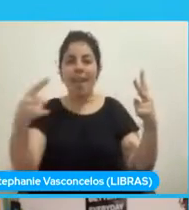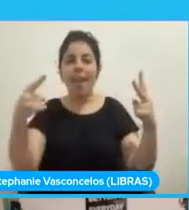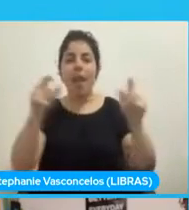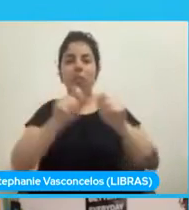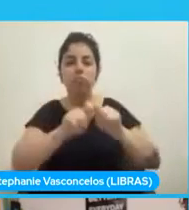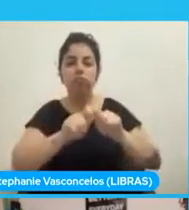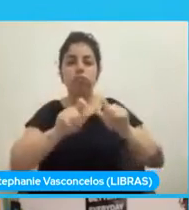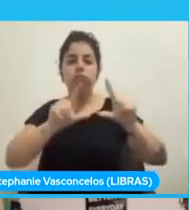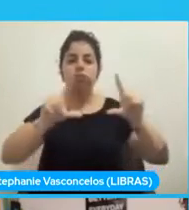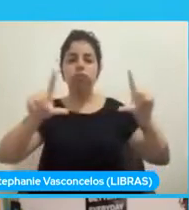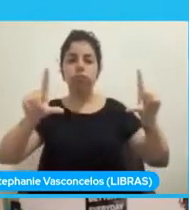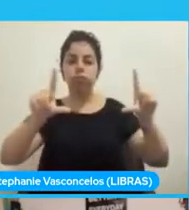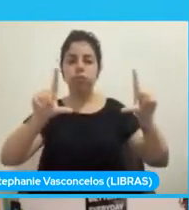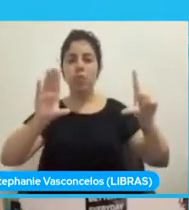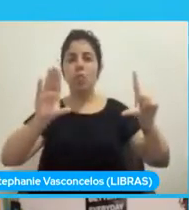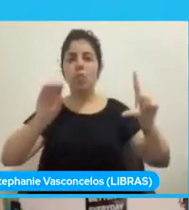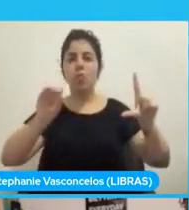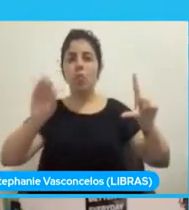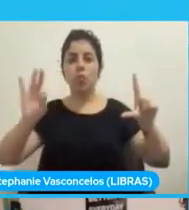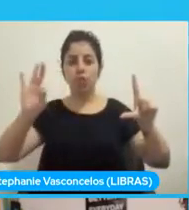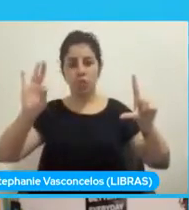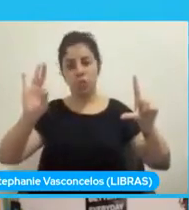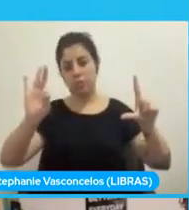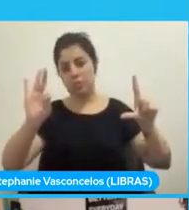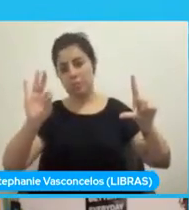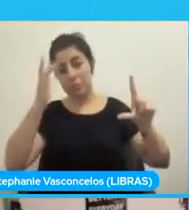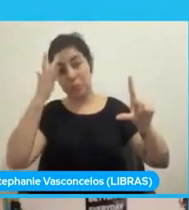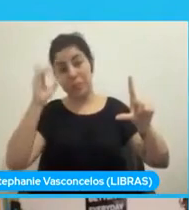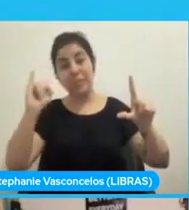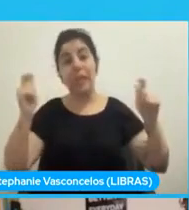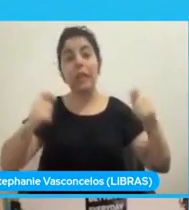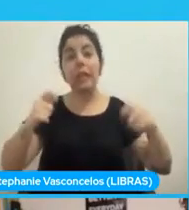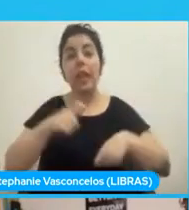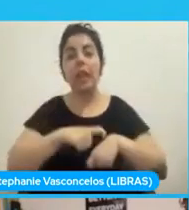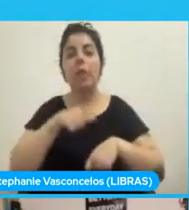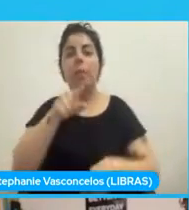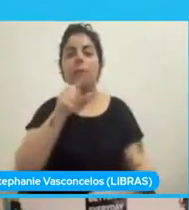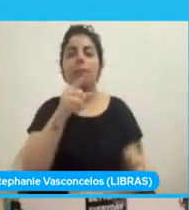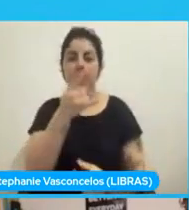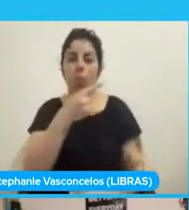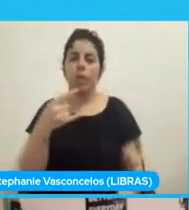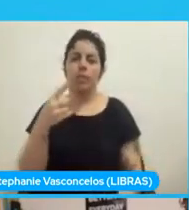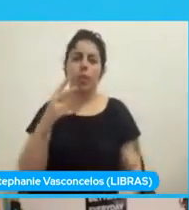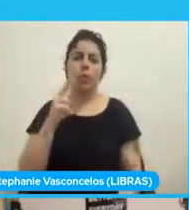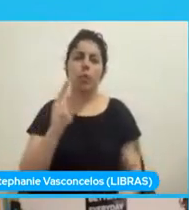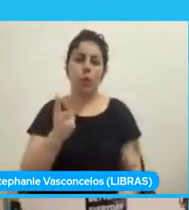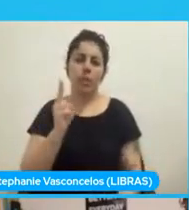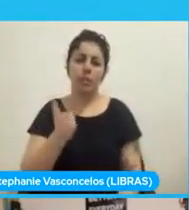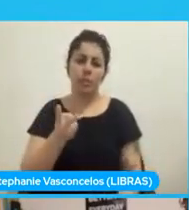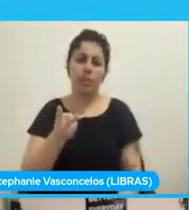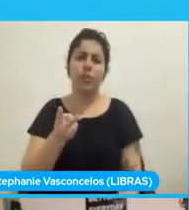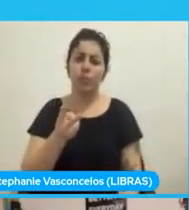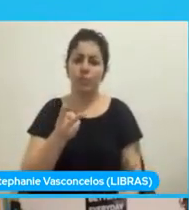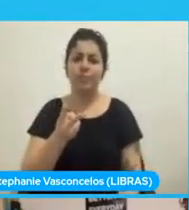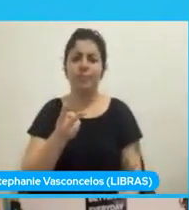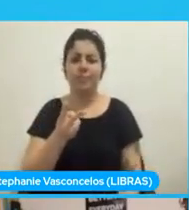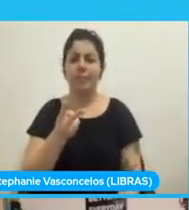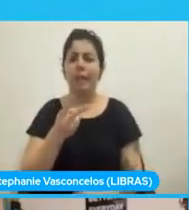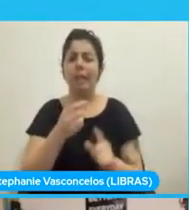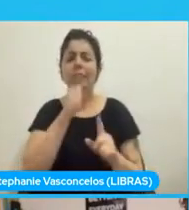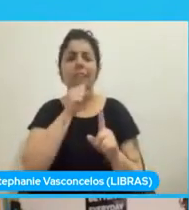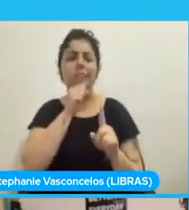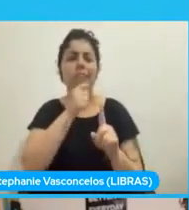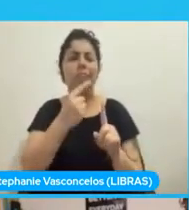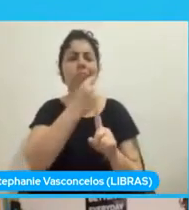tienes suficiente tiempo, esto es Windows 2000, esto fue mucho antes de Windows XP y mucho antes de Windows